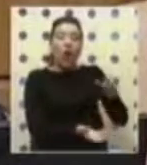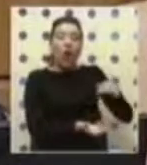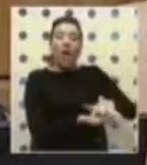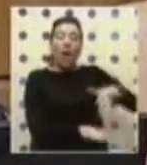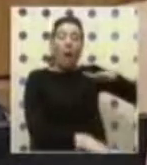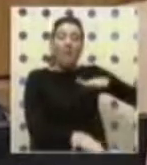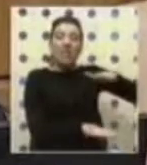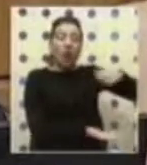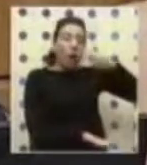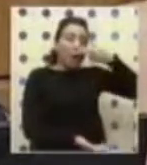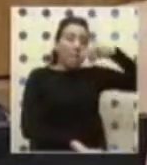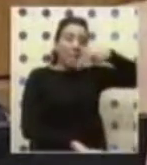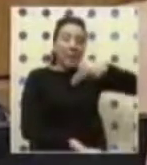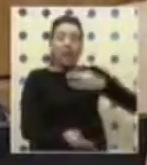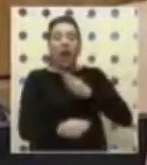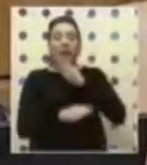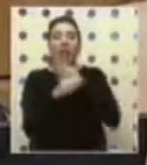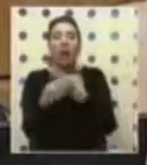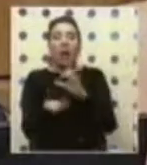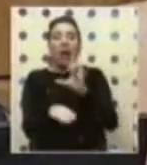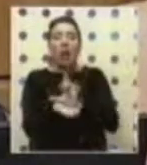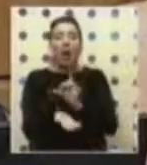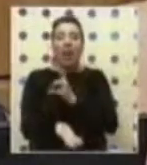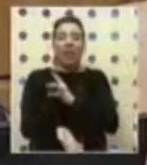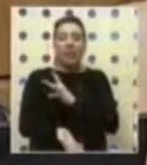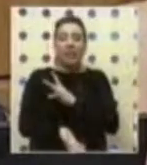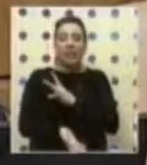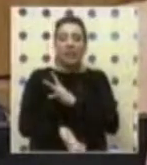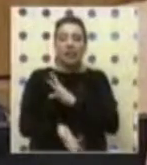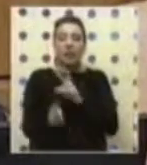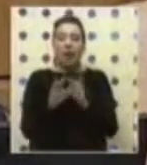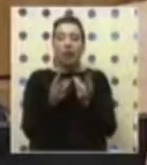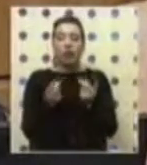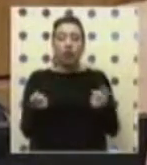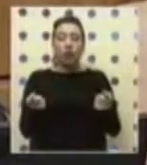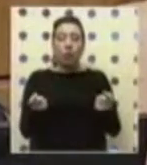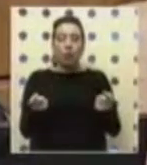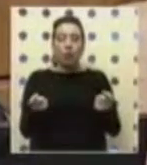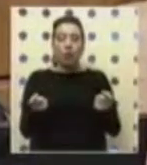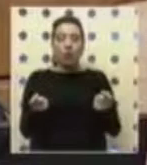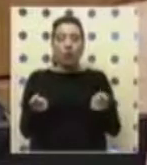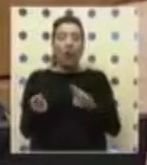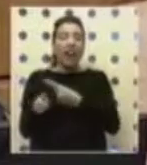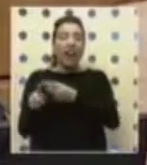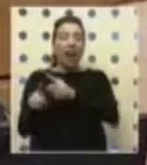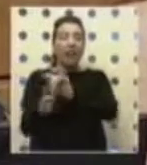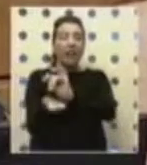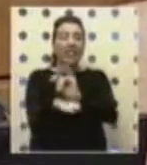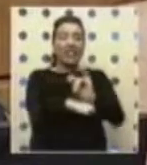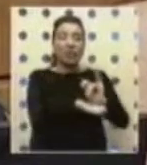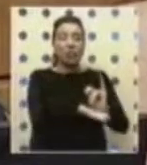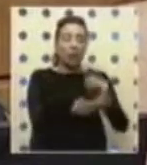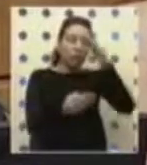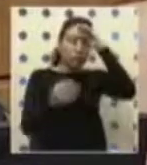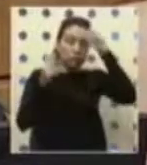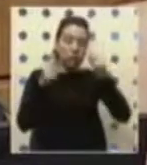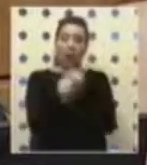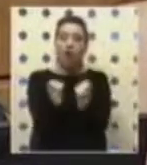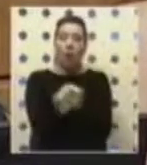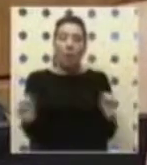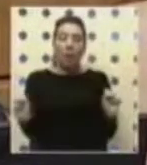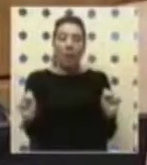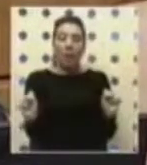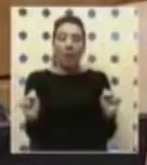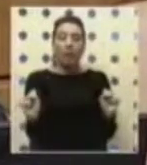y llegan a cualquier parte de Chile y resuelven lo que otras instituciones de especialistas no han